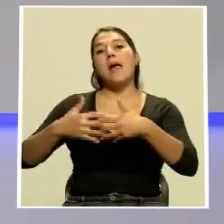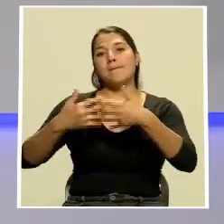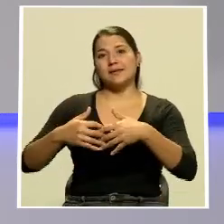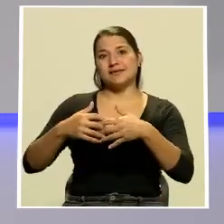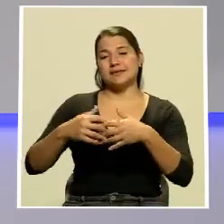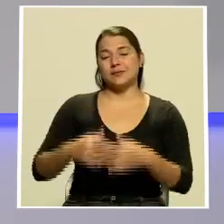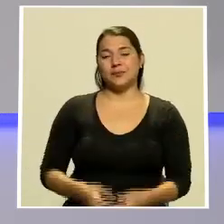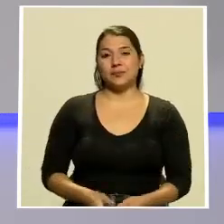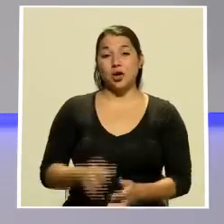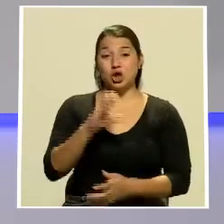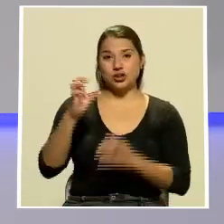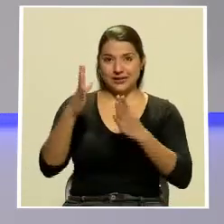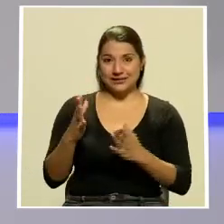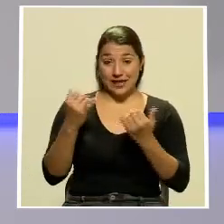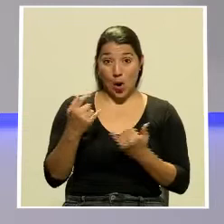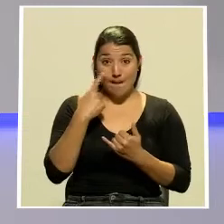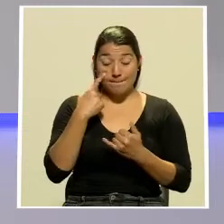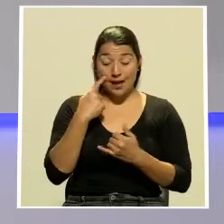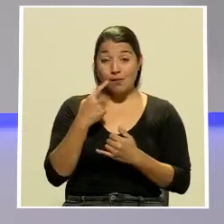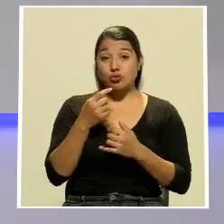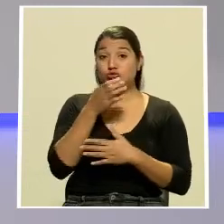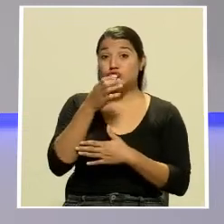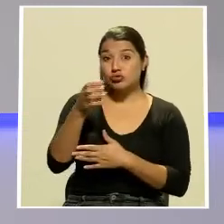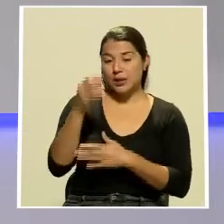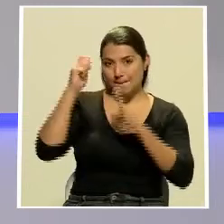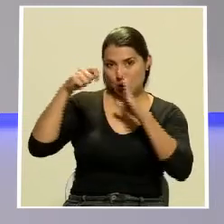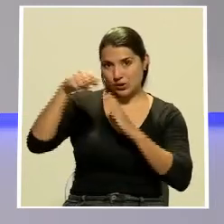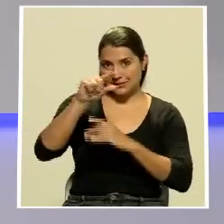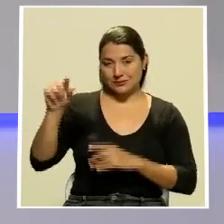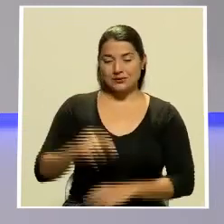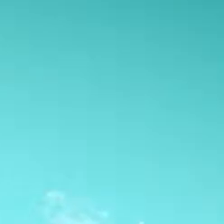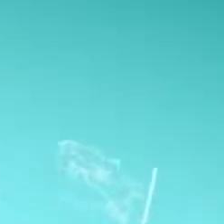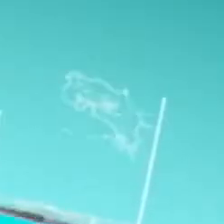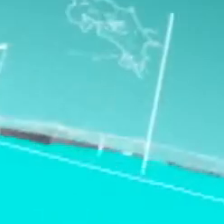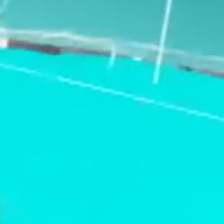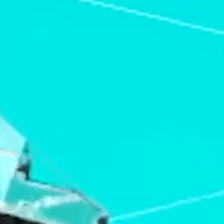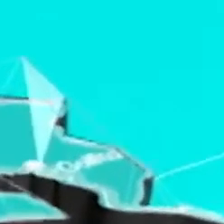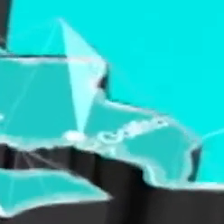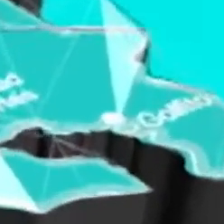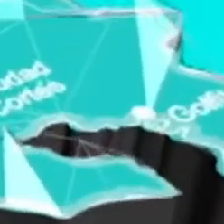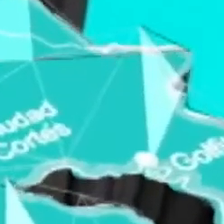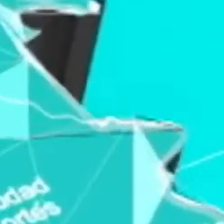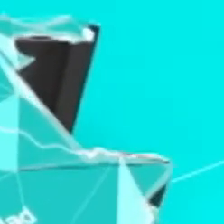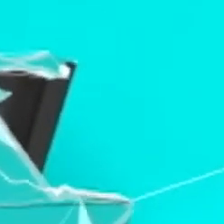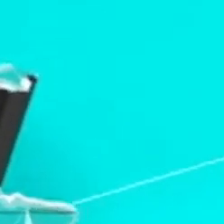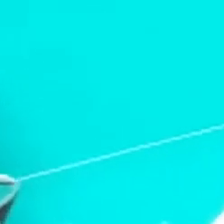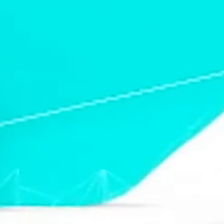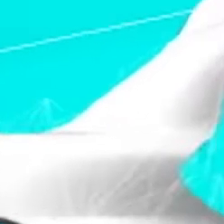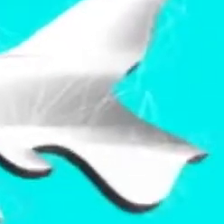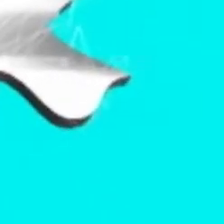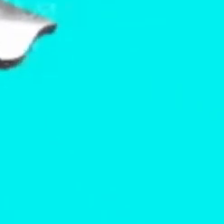de Lefoco entonces pasemos ahora a las recomendaciones de esta semana la Universidad Nacional te invita a